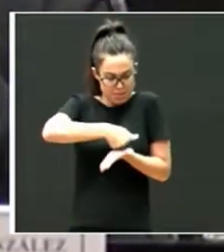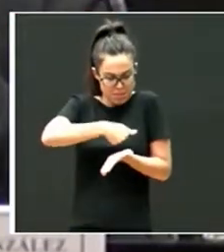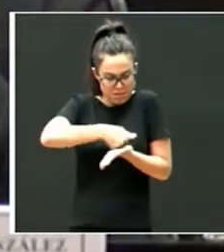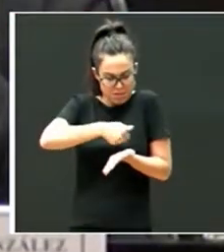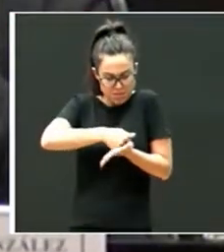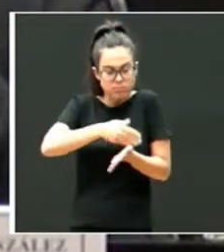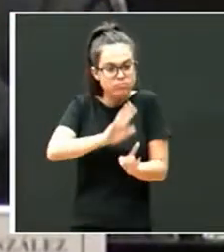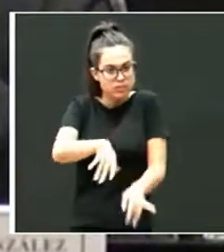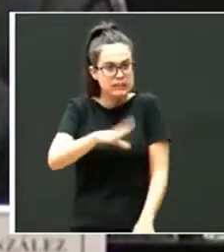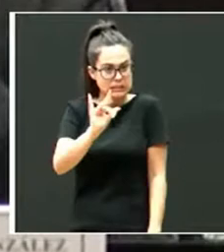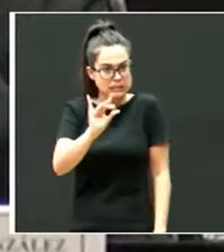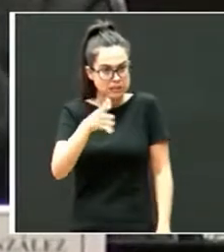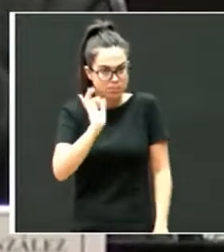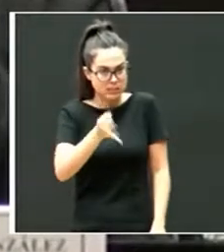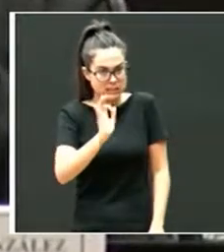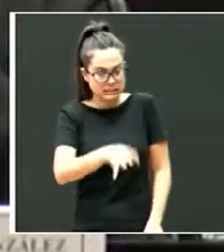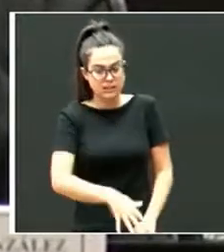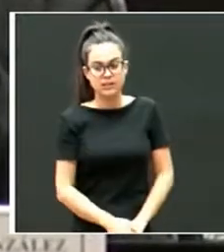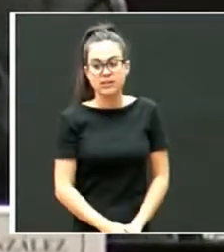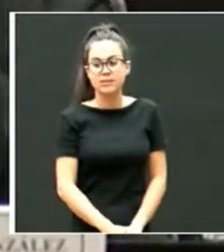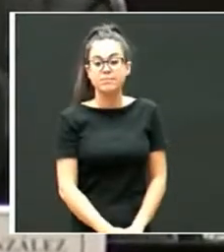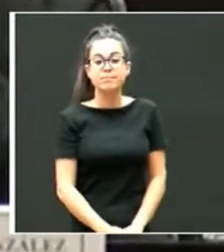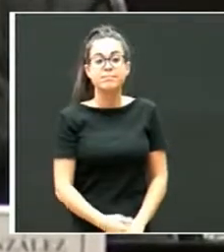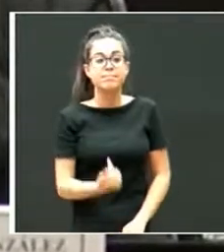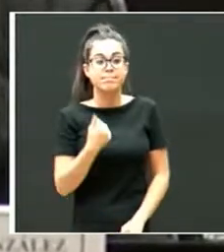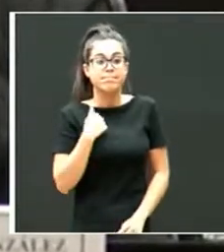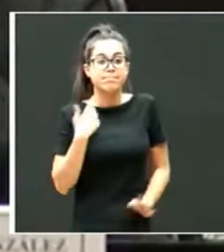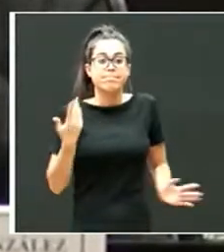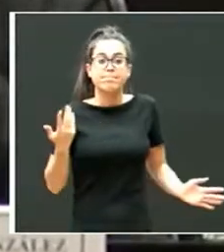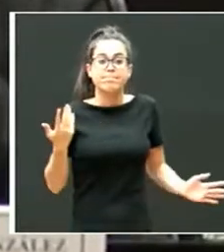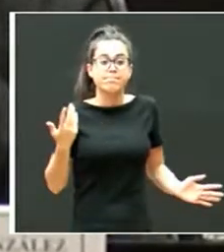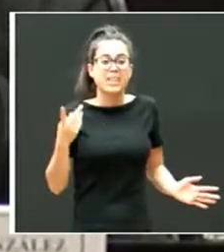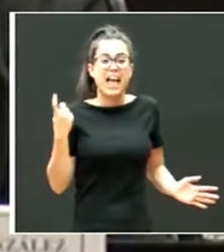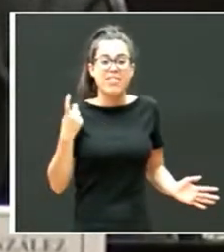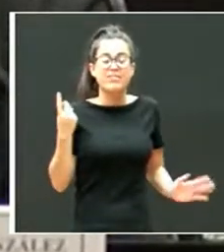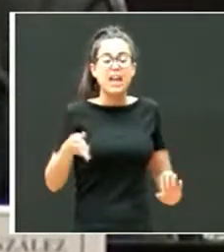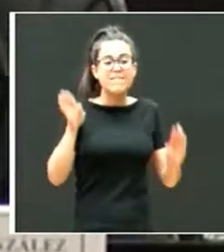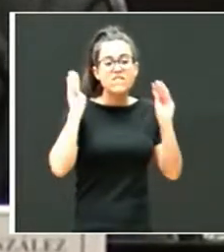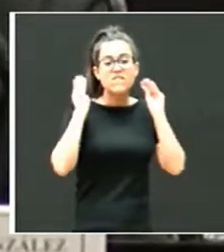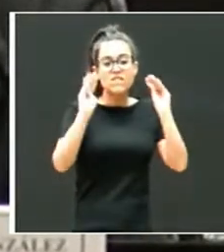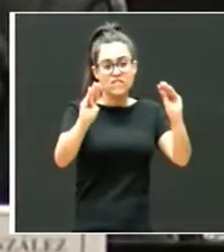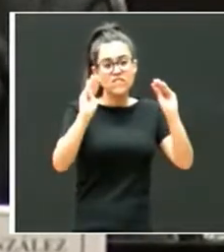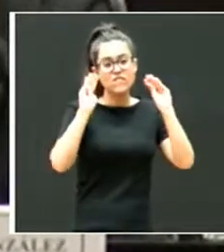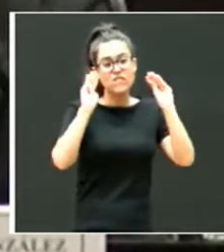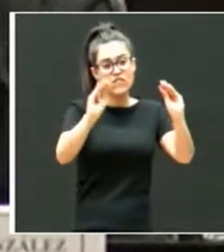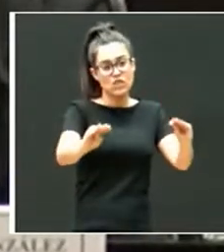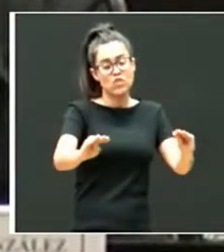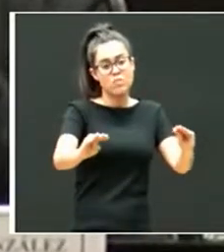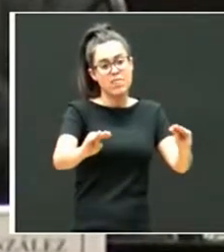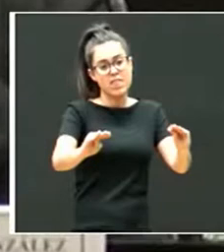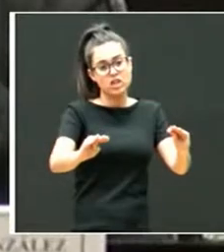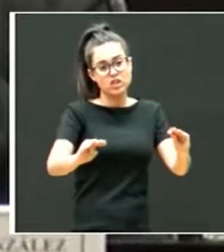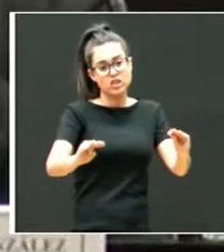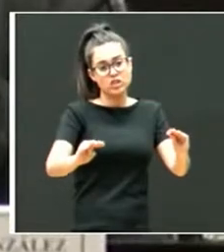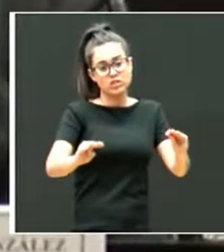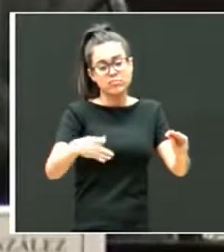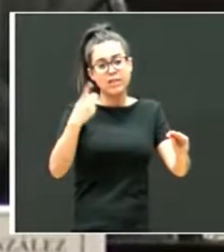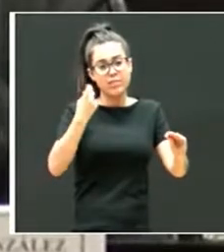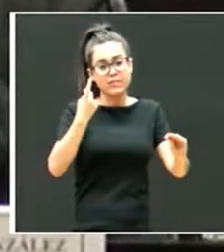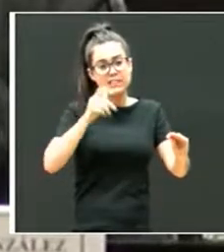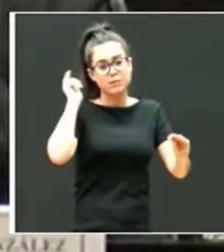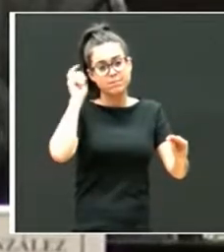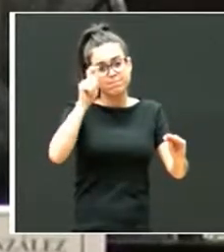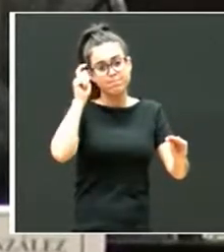probablemente es verdad y yo a mí me toca deciros que hay que pedir formación también en el ámbito escolar en relación con